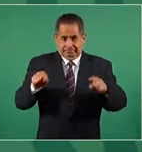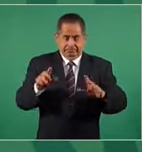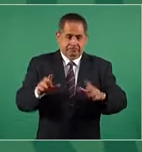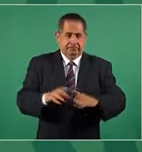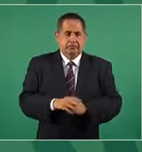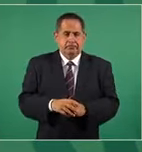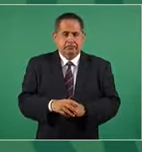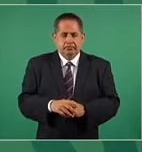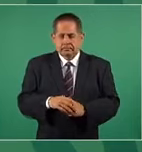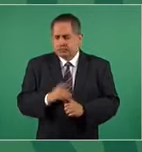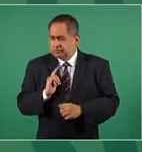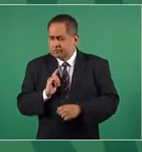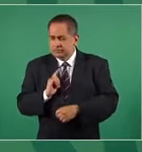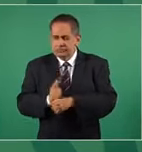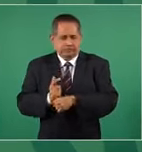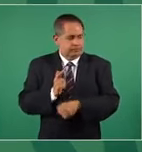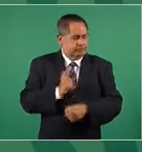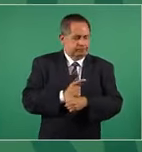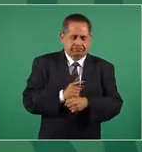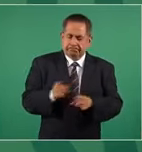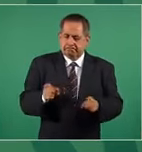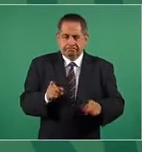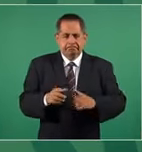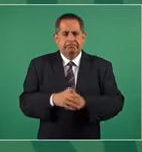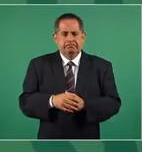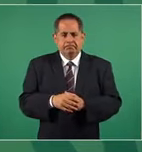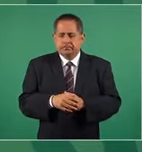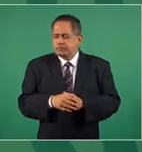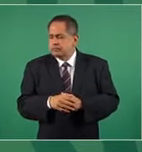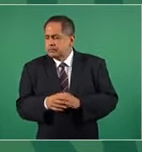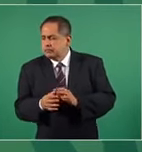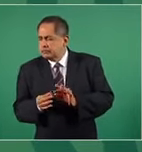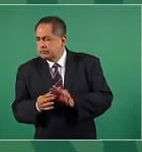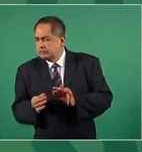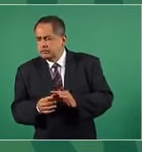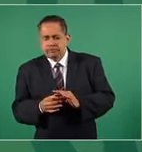Como yo me doy cuenta y los fildeo a todos,